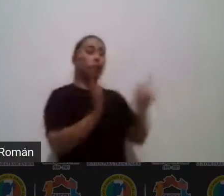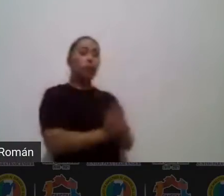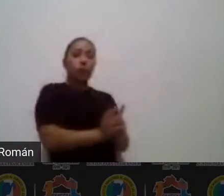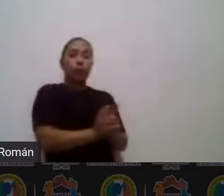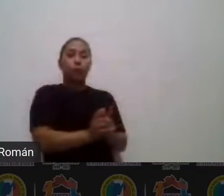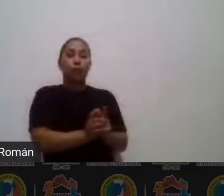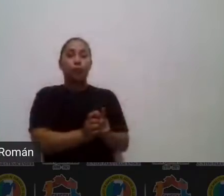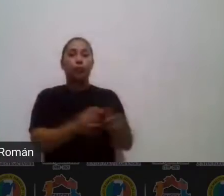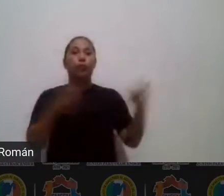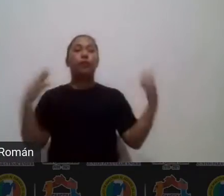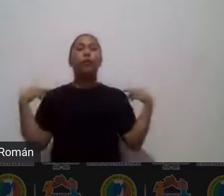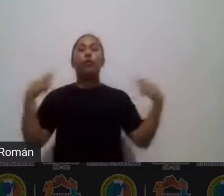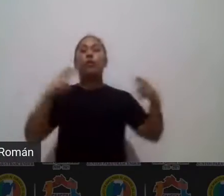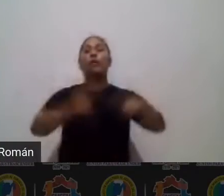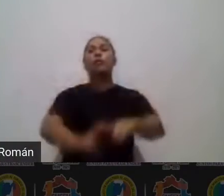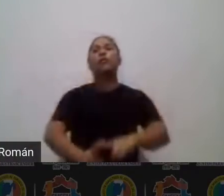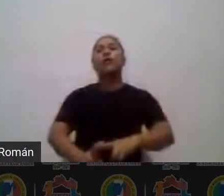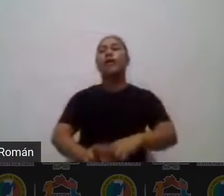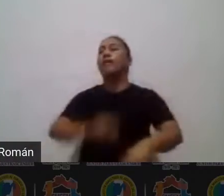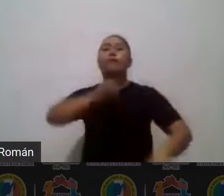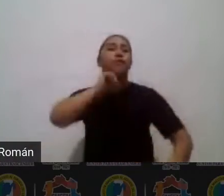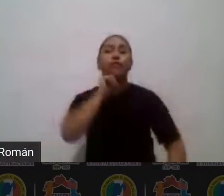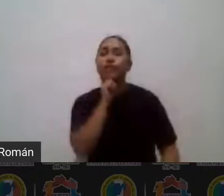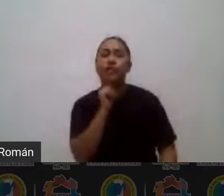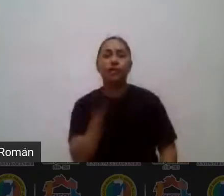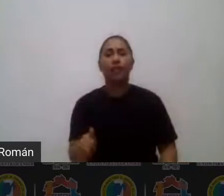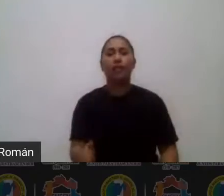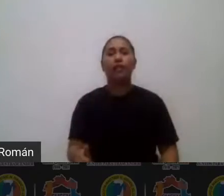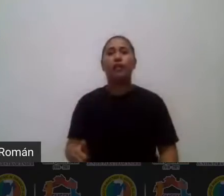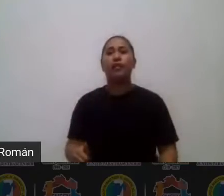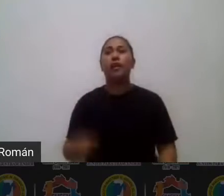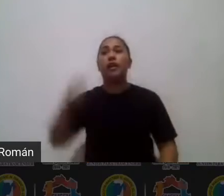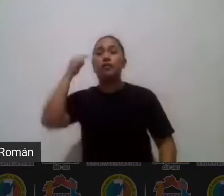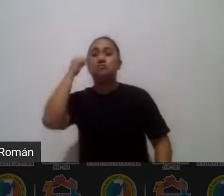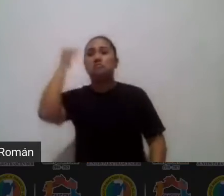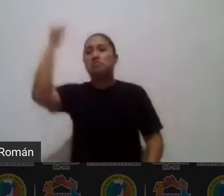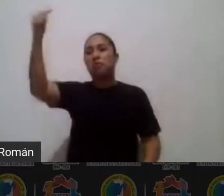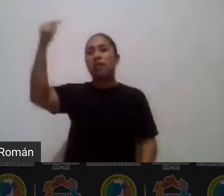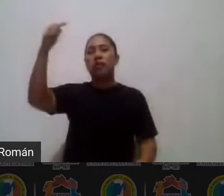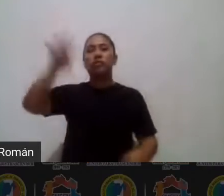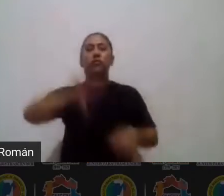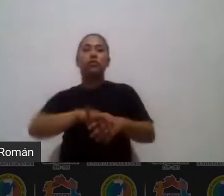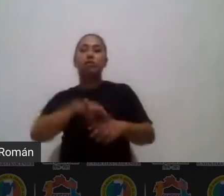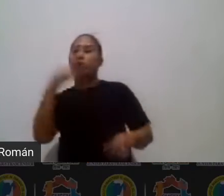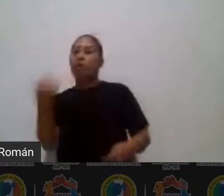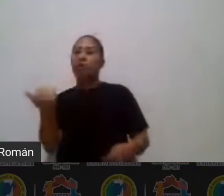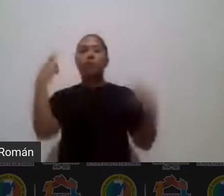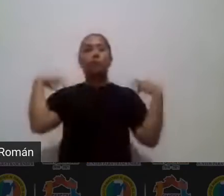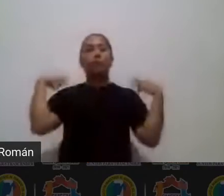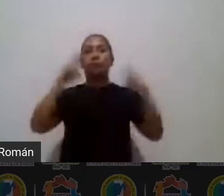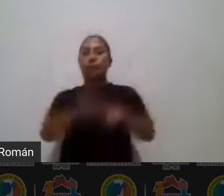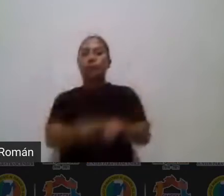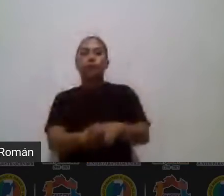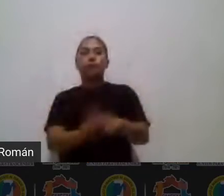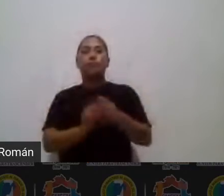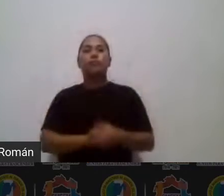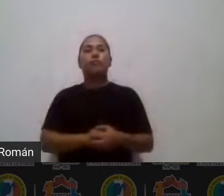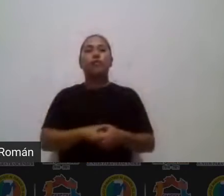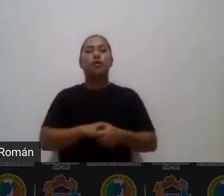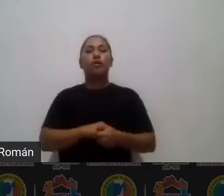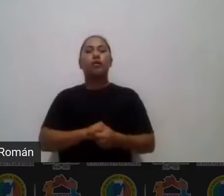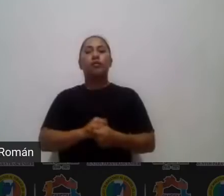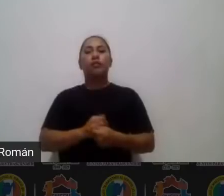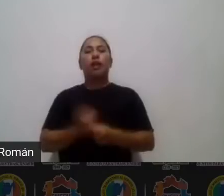porque nadie somos expertos en nada maestras maestros y por último sintetizando genera un aprendizaje